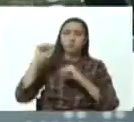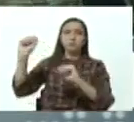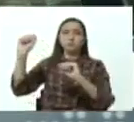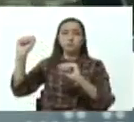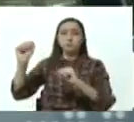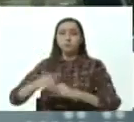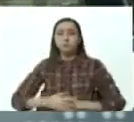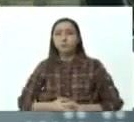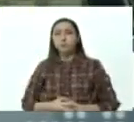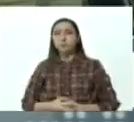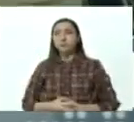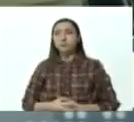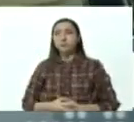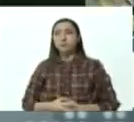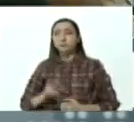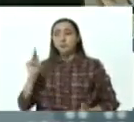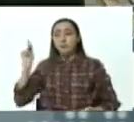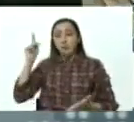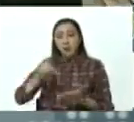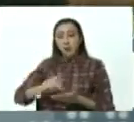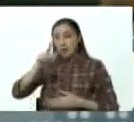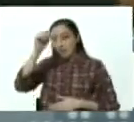para llegar con bien el domingo